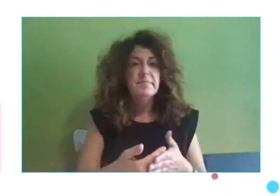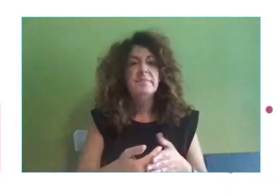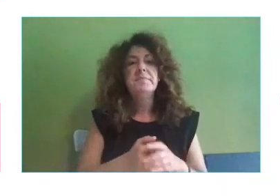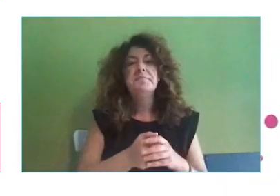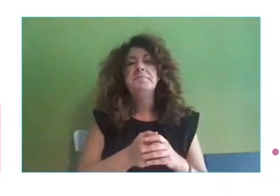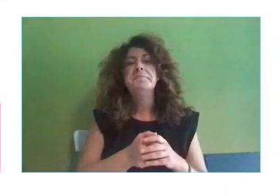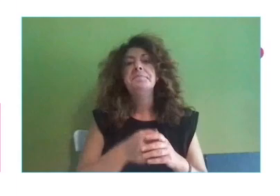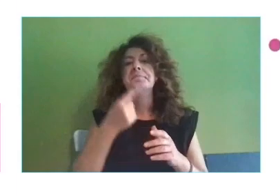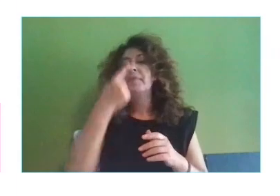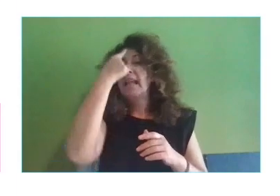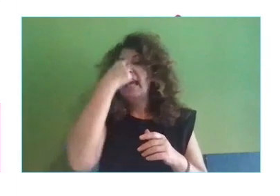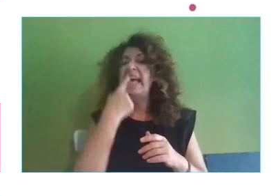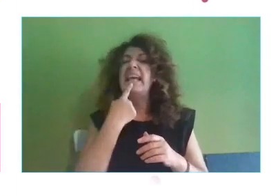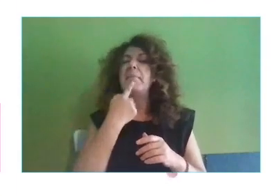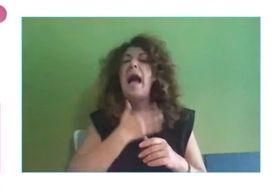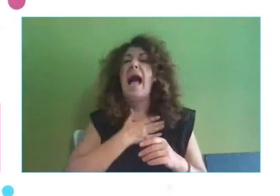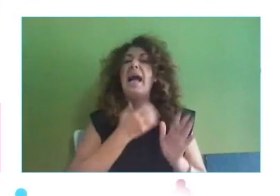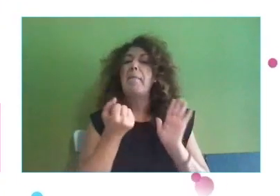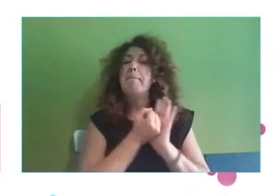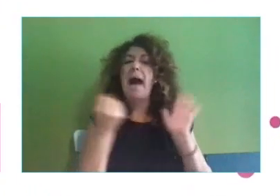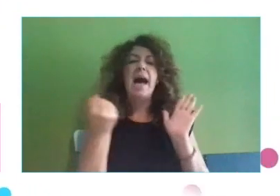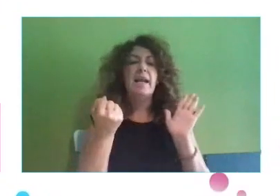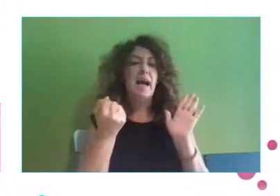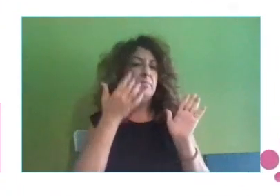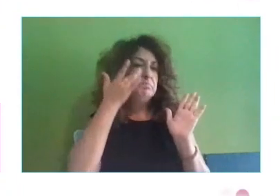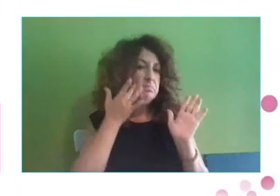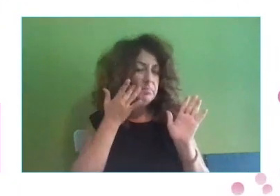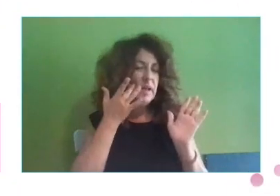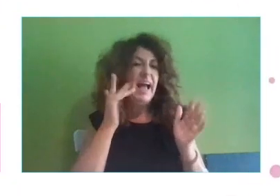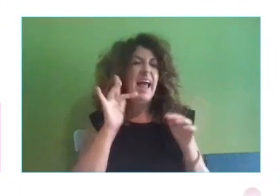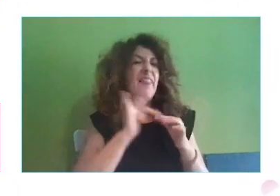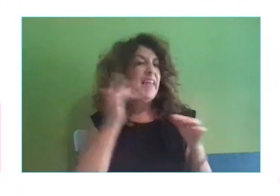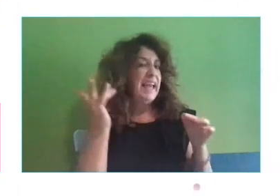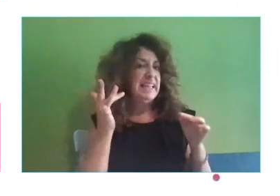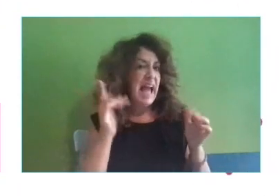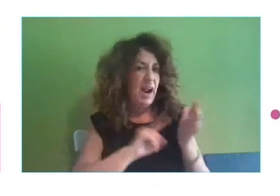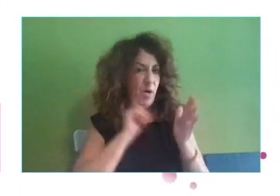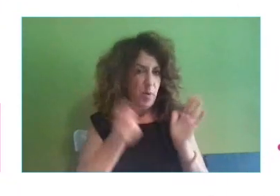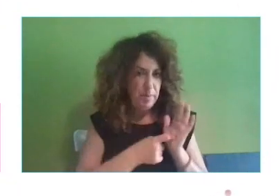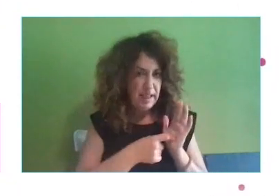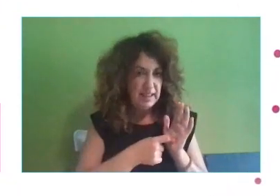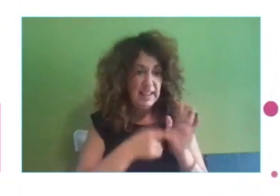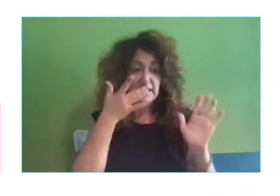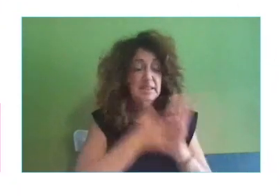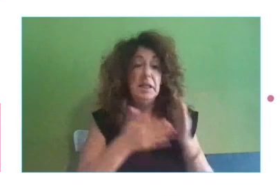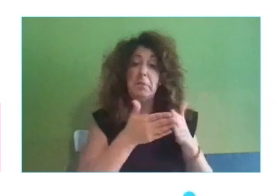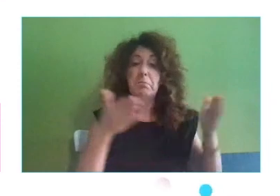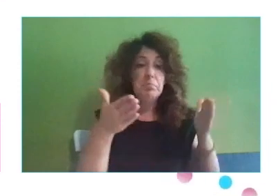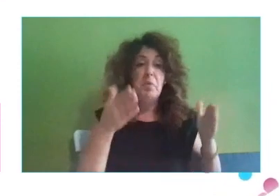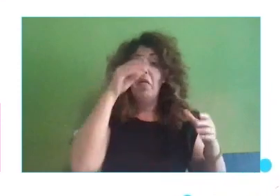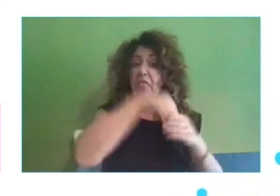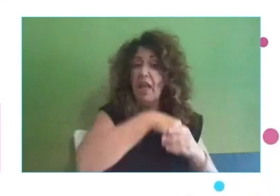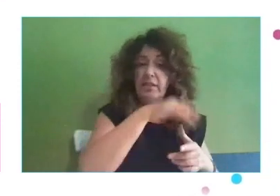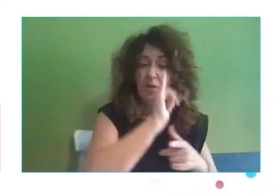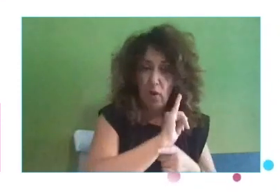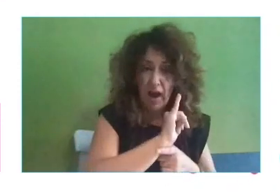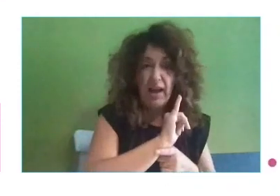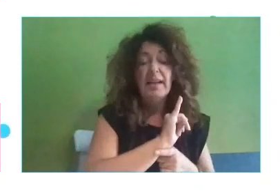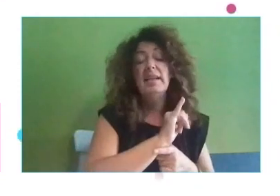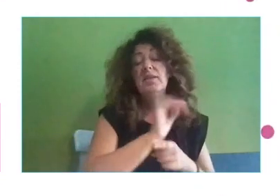marca que ya es digital, que ya es completamente digital, que ya nace de esta manera, pero lo tienes que preparar.